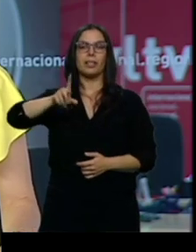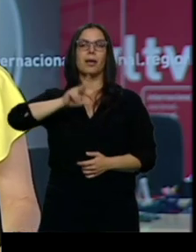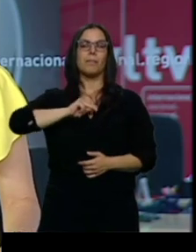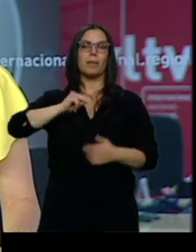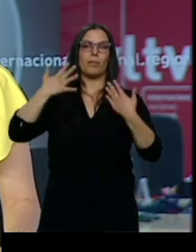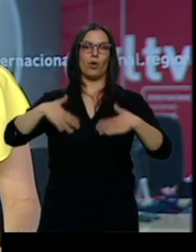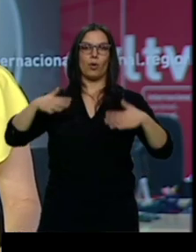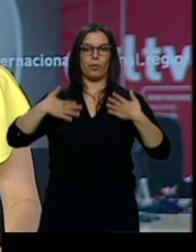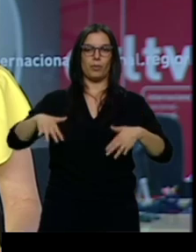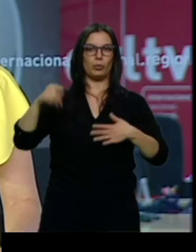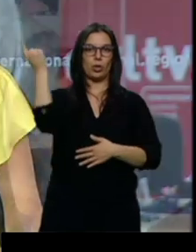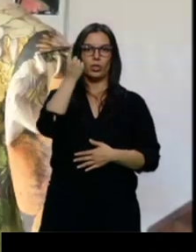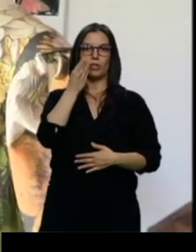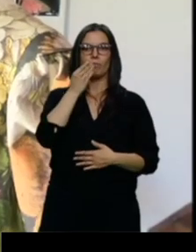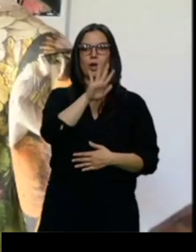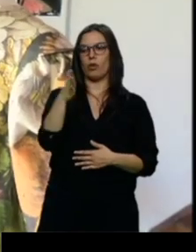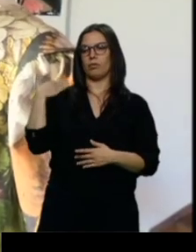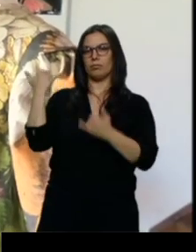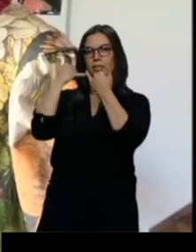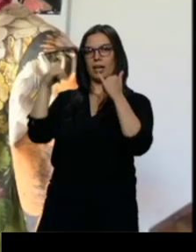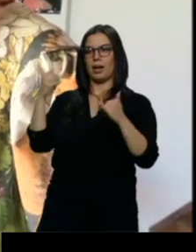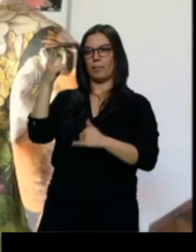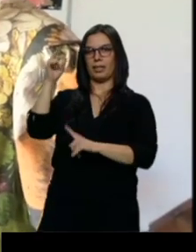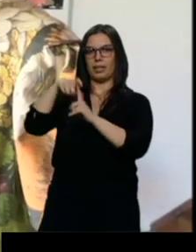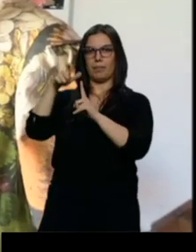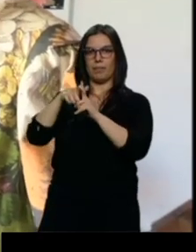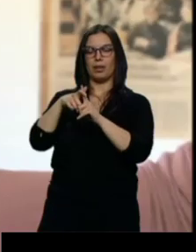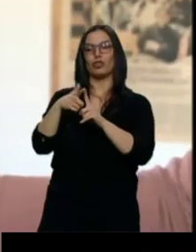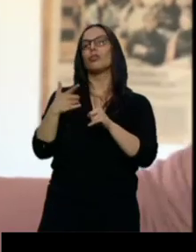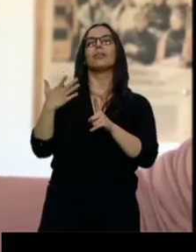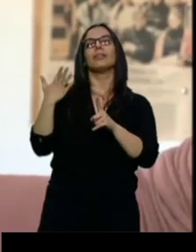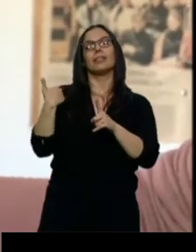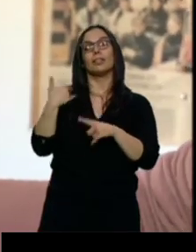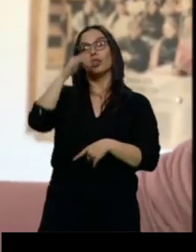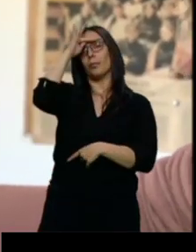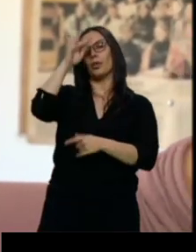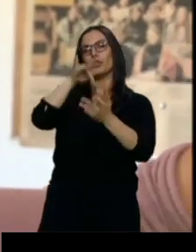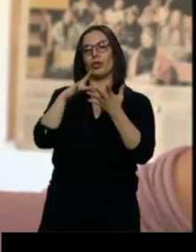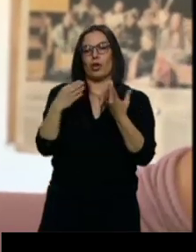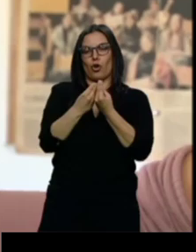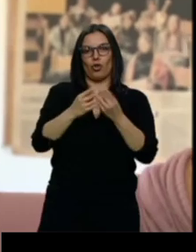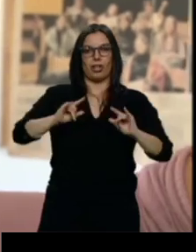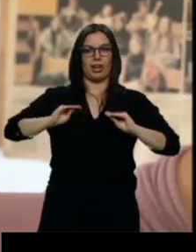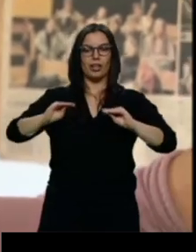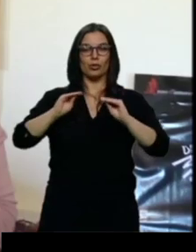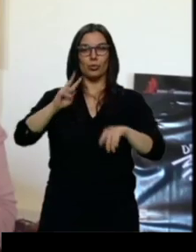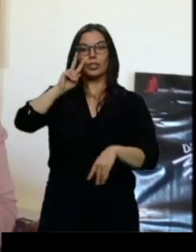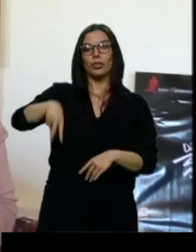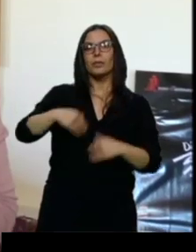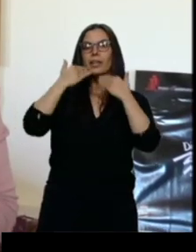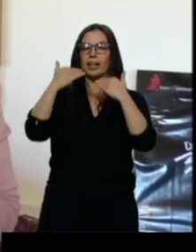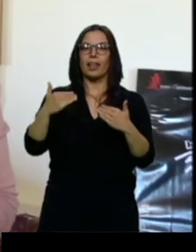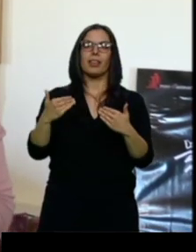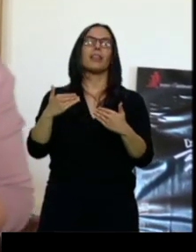20 de mayo. Este domingo tocaba con su gente, en Segovia. Un reconocimiento cosechado gracias a los diseños realizados por